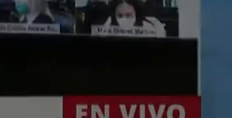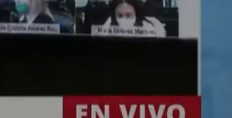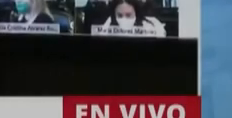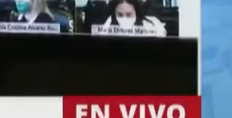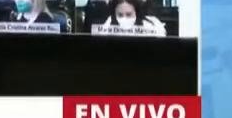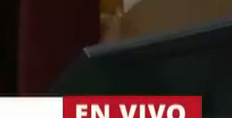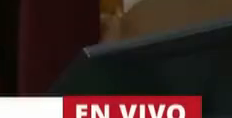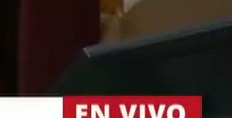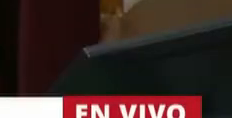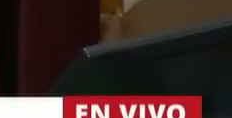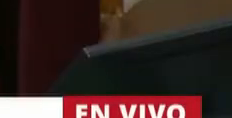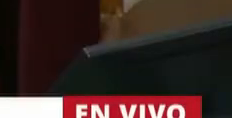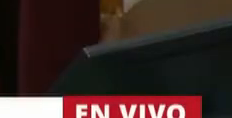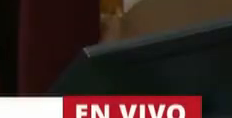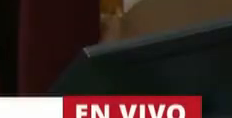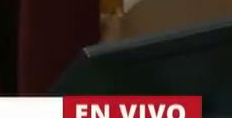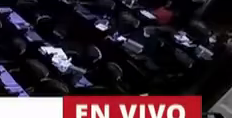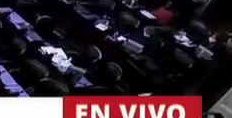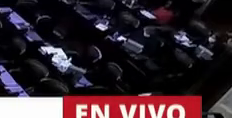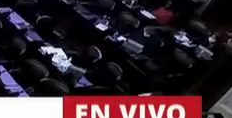Tiene la palabra la diputada Paula Penaca.